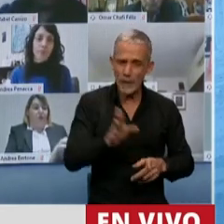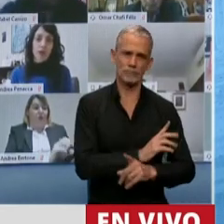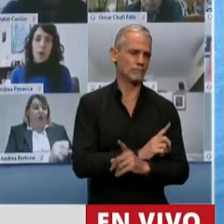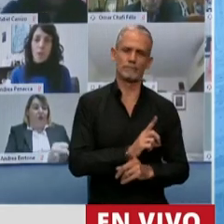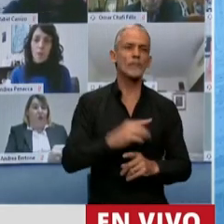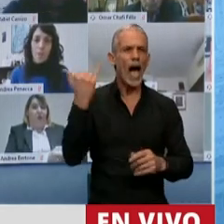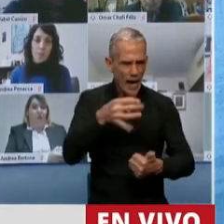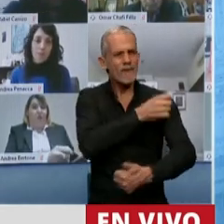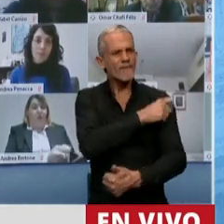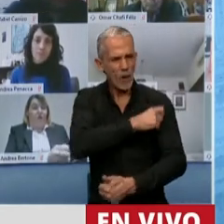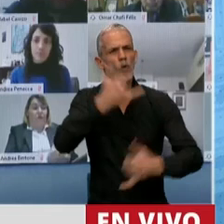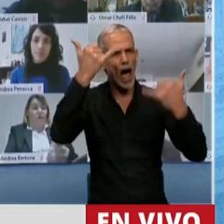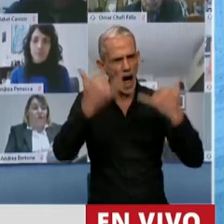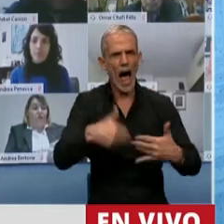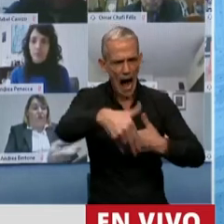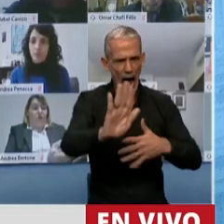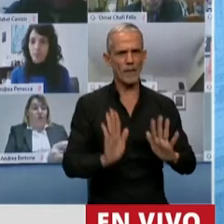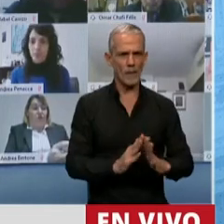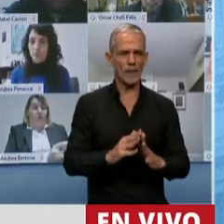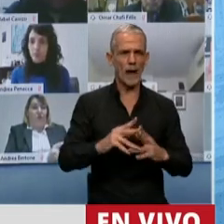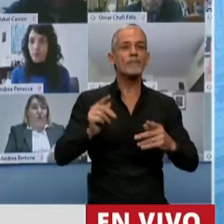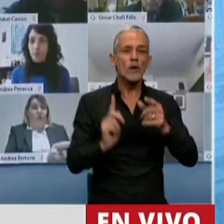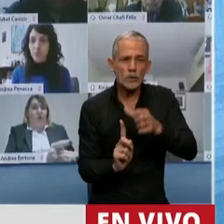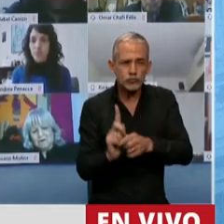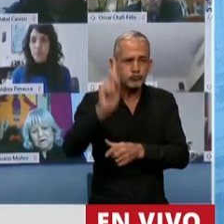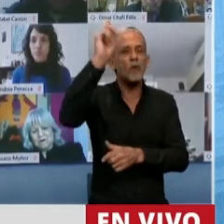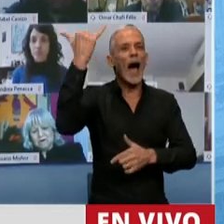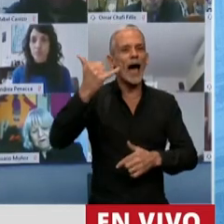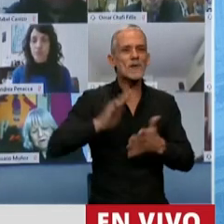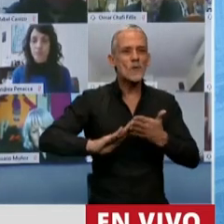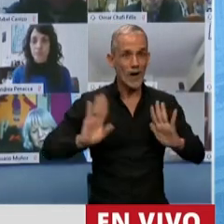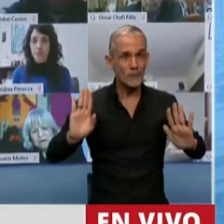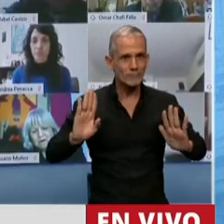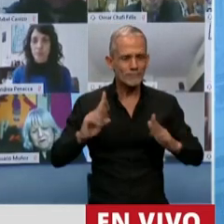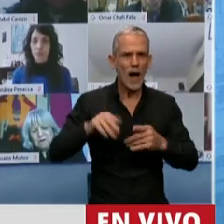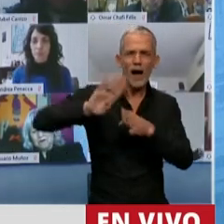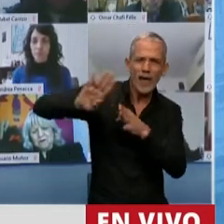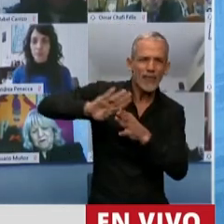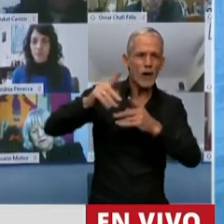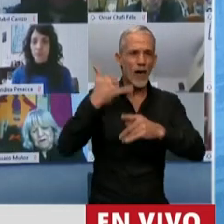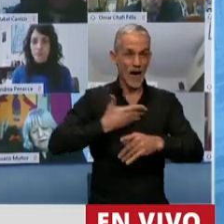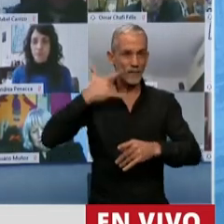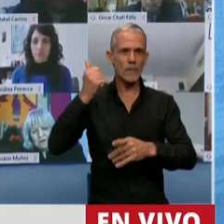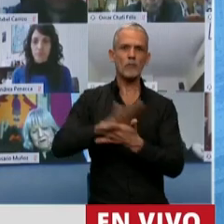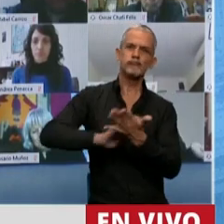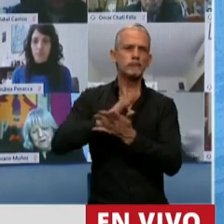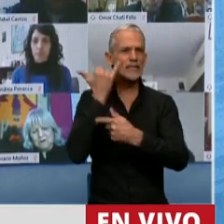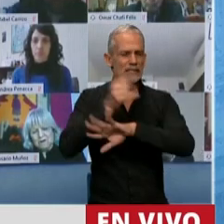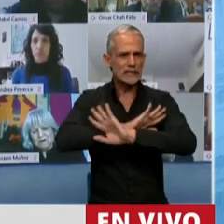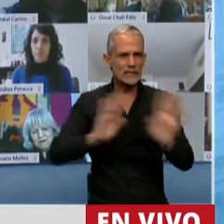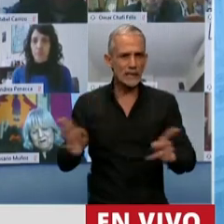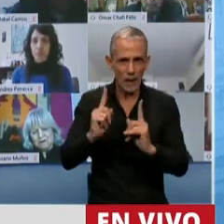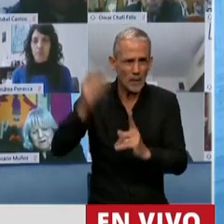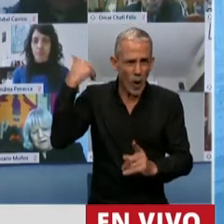vamos a tener vacunas, que tenemos un nuevo satélite, que hemos negociado la deuda que ellos